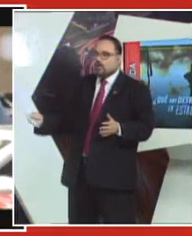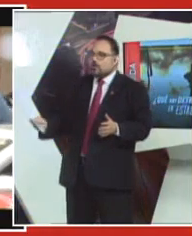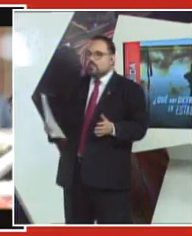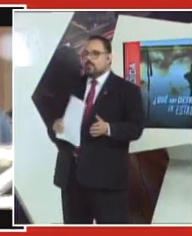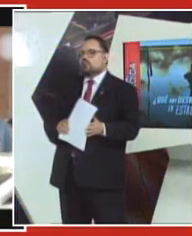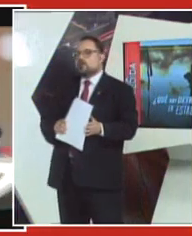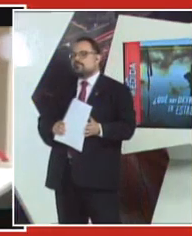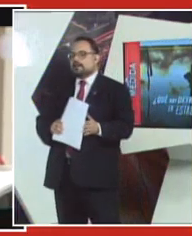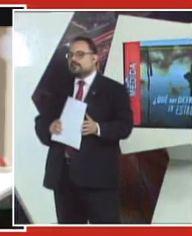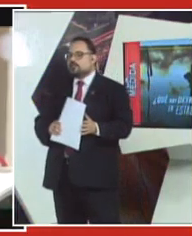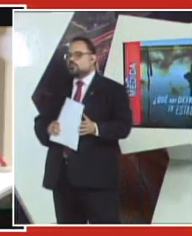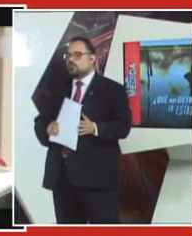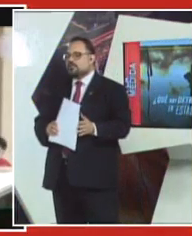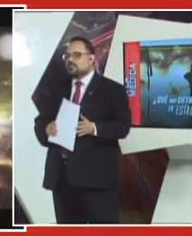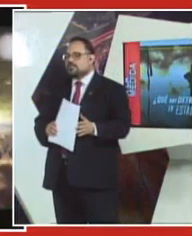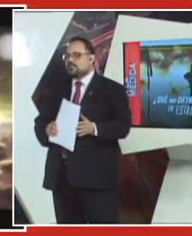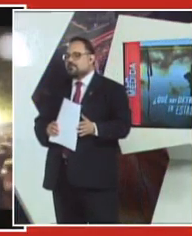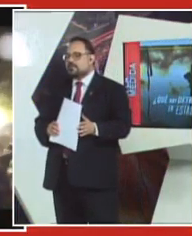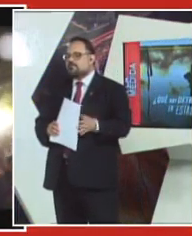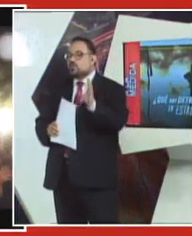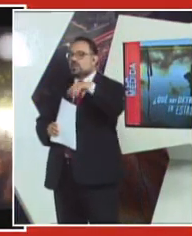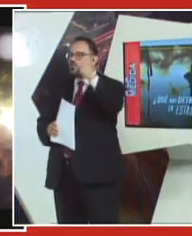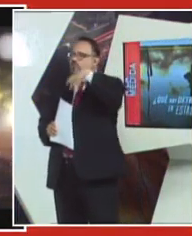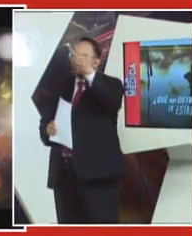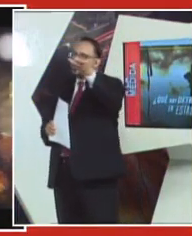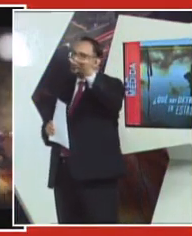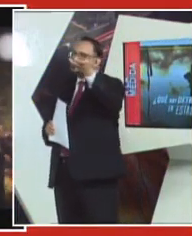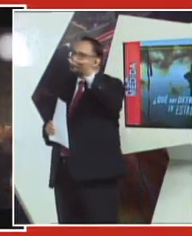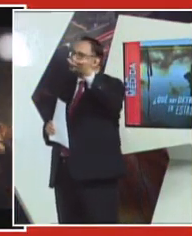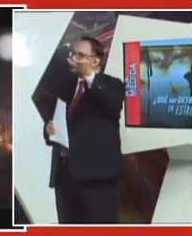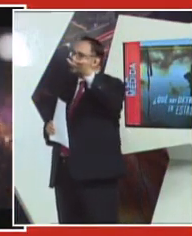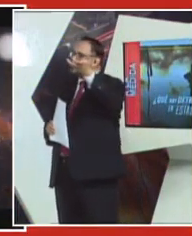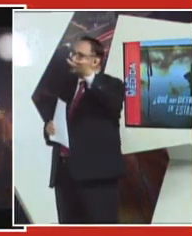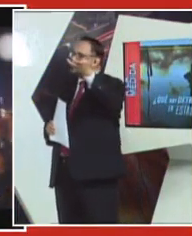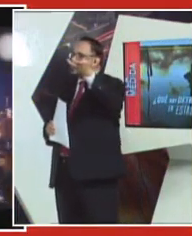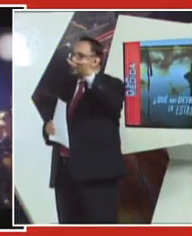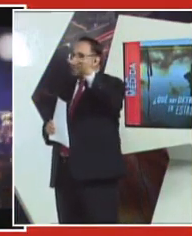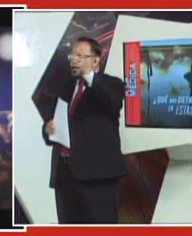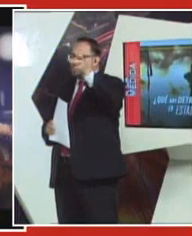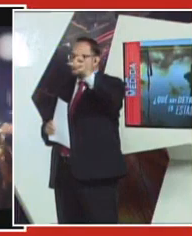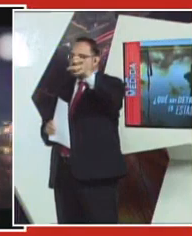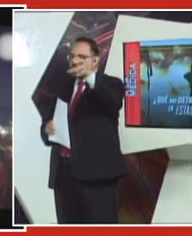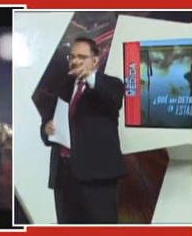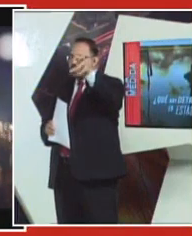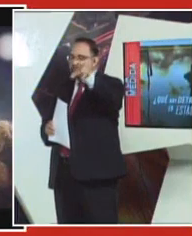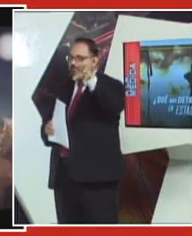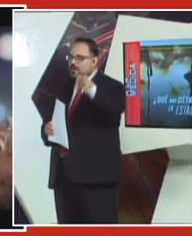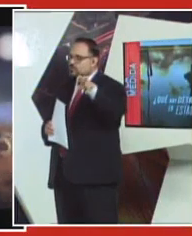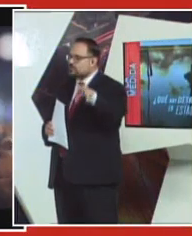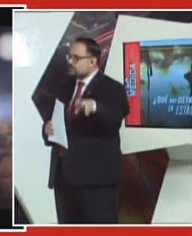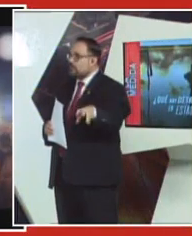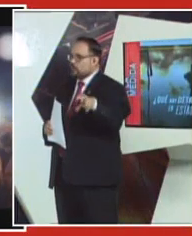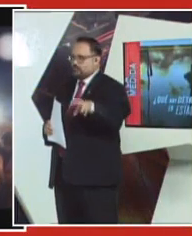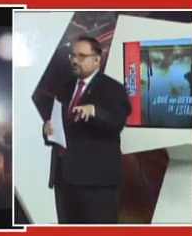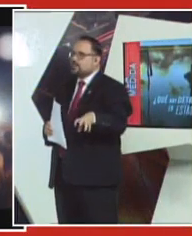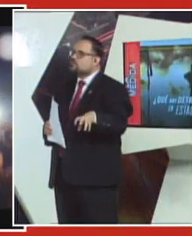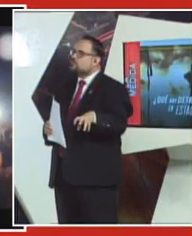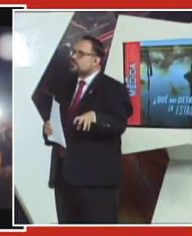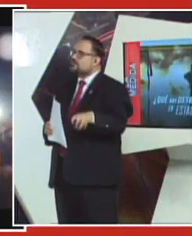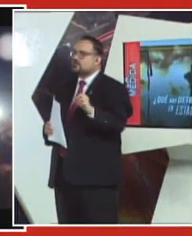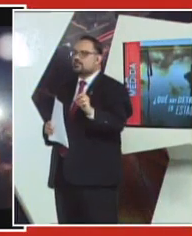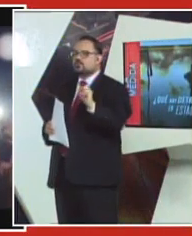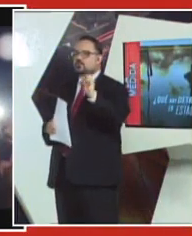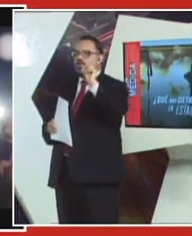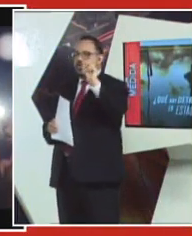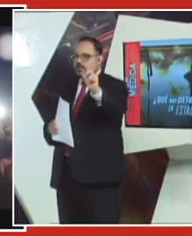y luego una parte que tú lo decías también pero que no surge así espontáneamente el hecho de que si en varios estados en varias